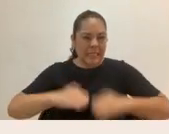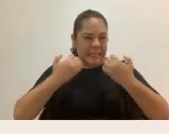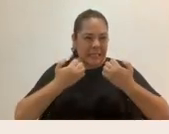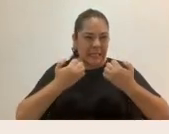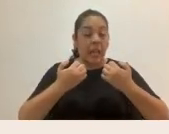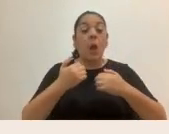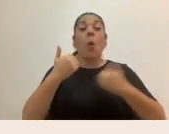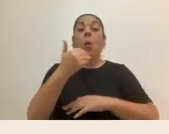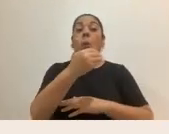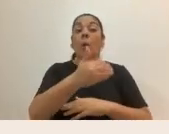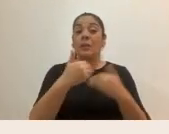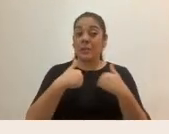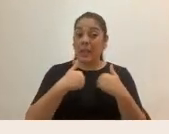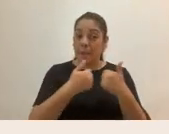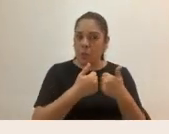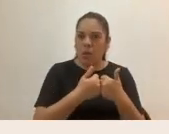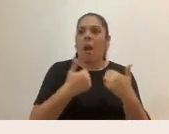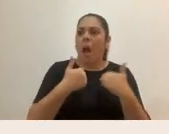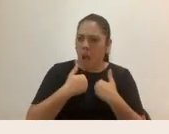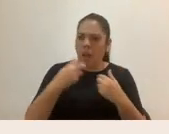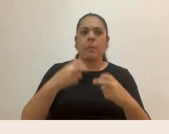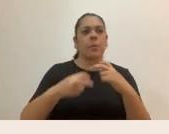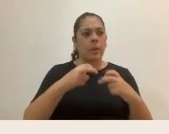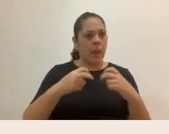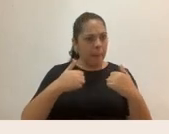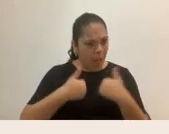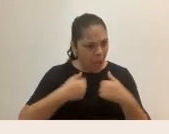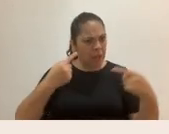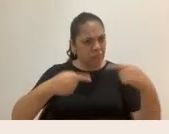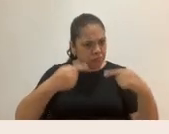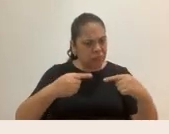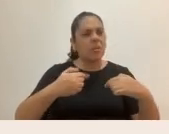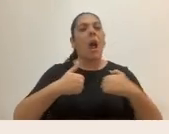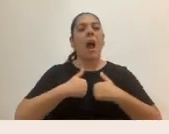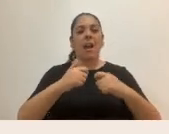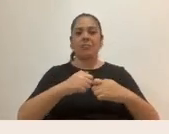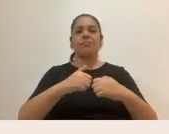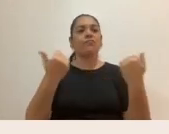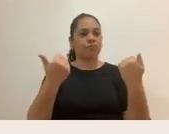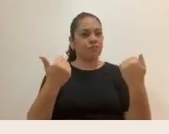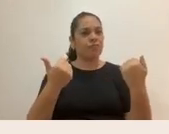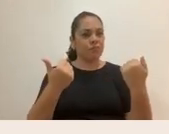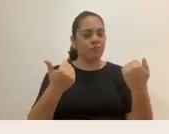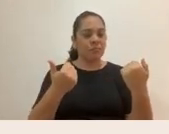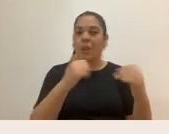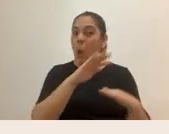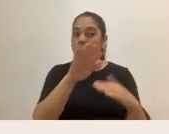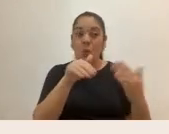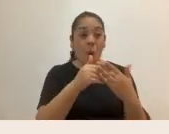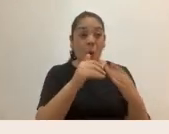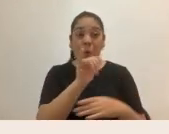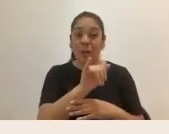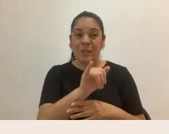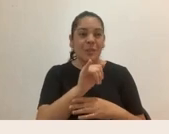parejas, hay conflictos, hay desencuentros, hay rupturas. Y todo esto no cabe dentro de esta